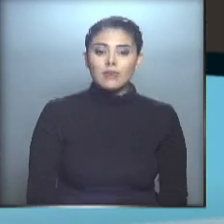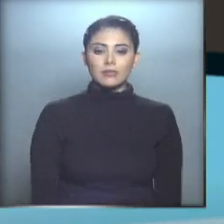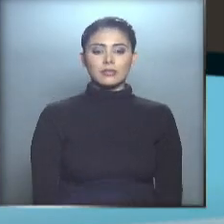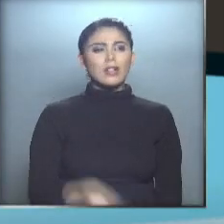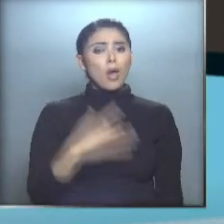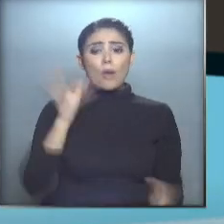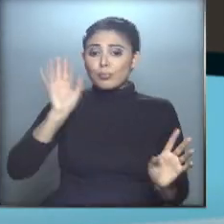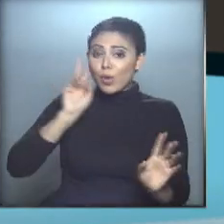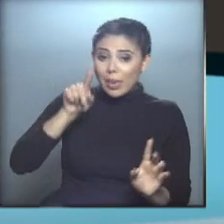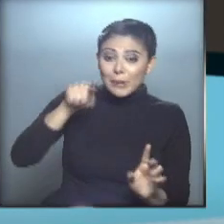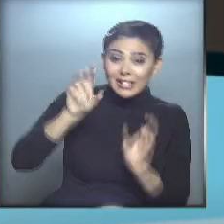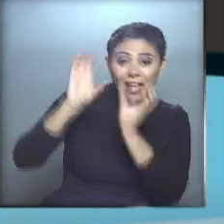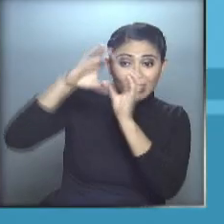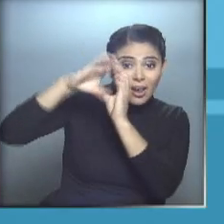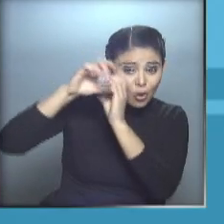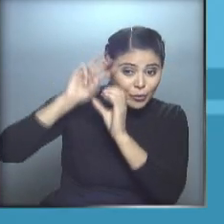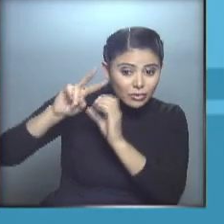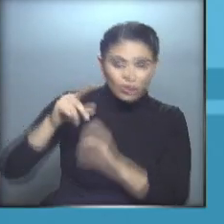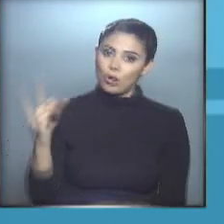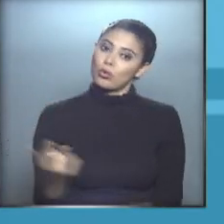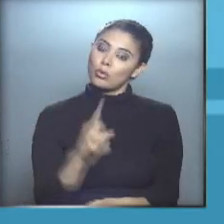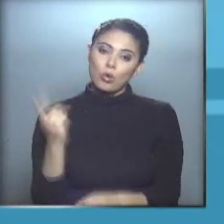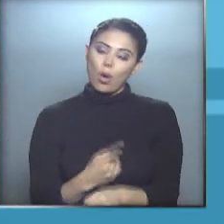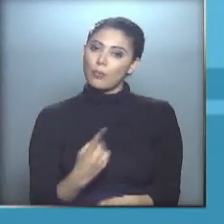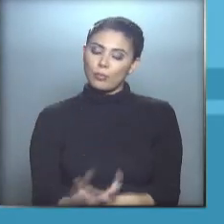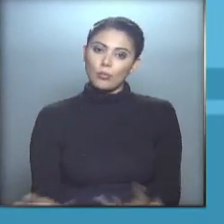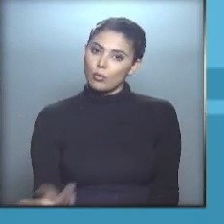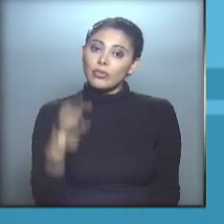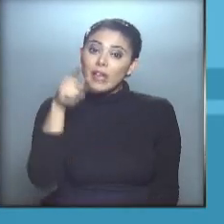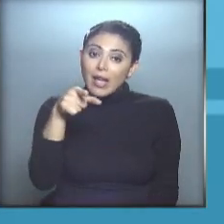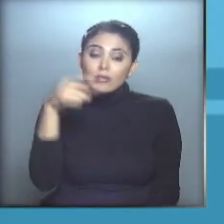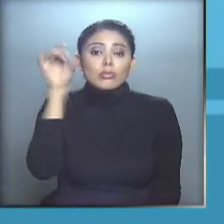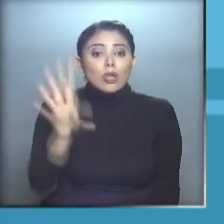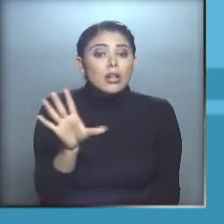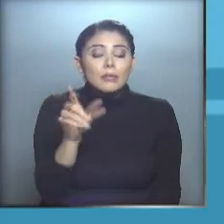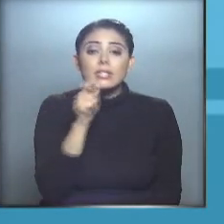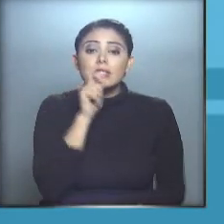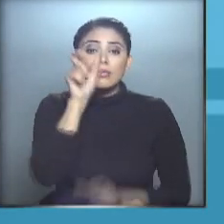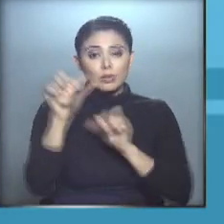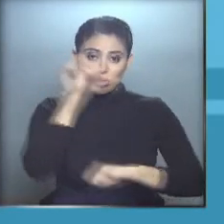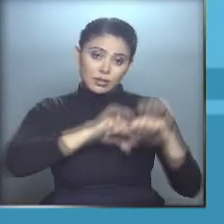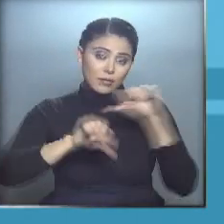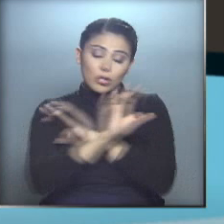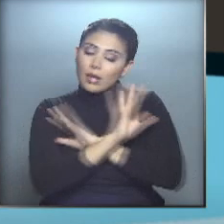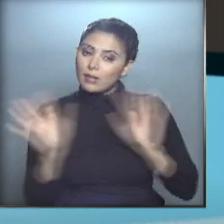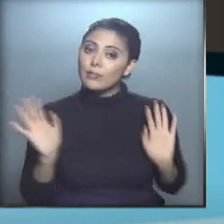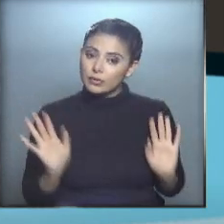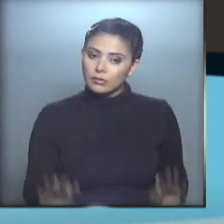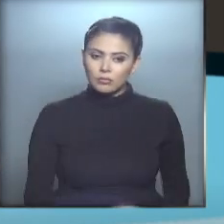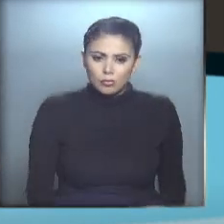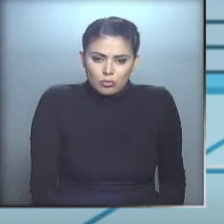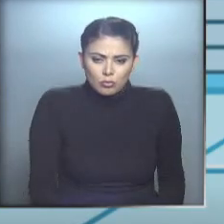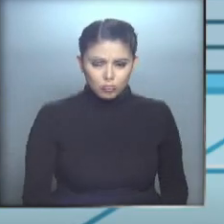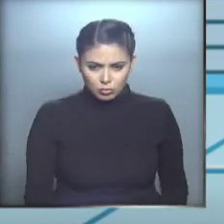¿Seño, se puede mirar por el telescopio? No, Zamba. Ese telescopio es exclusivamente para uso científico.